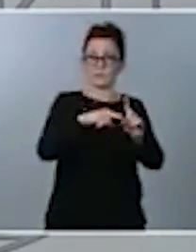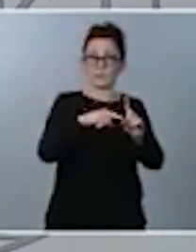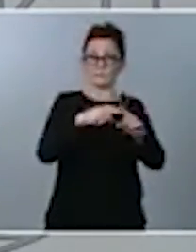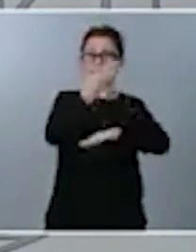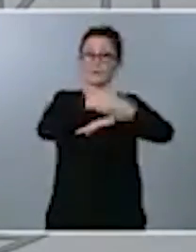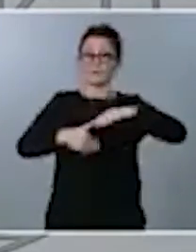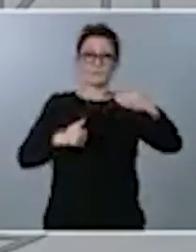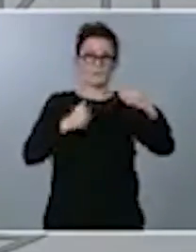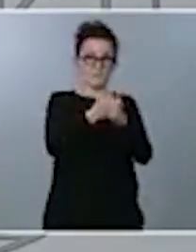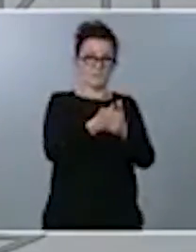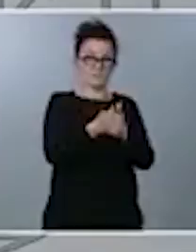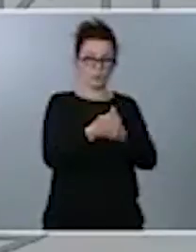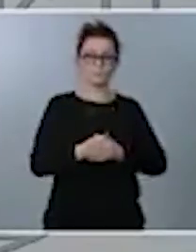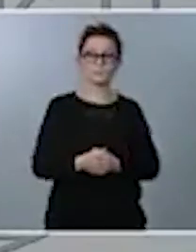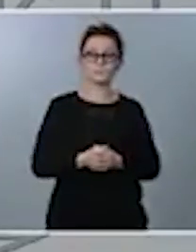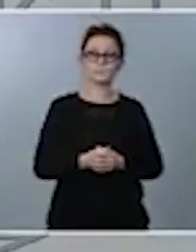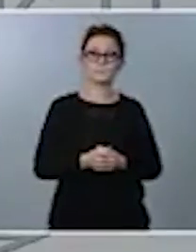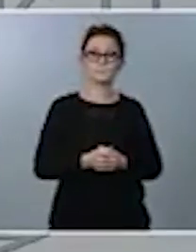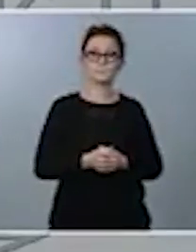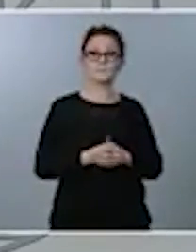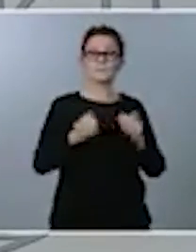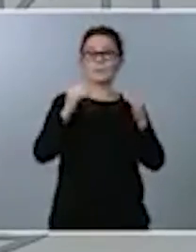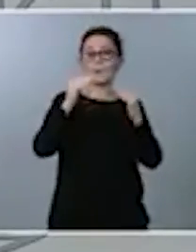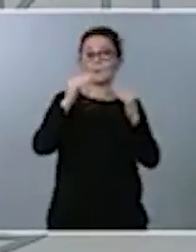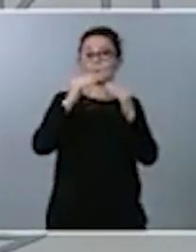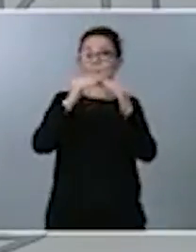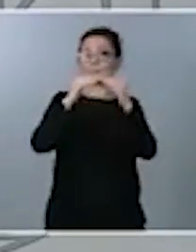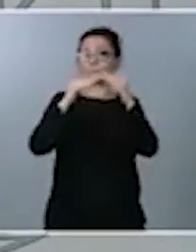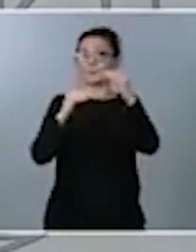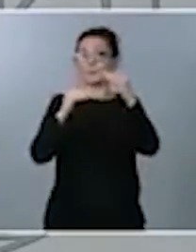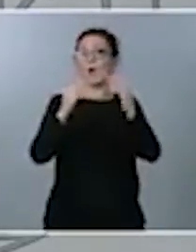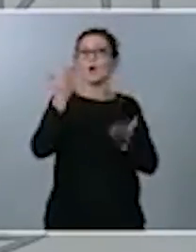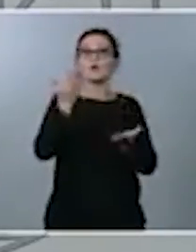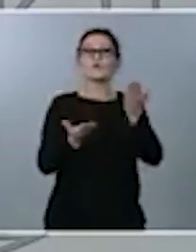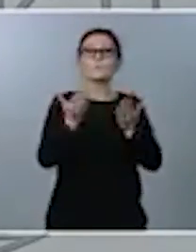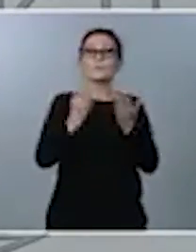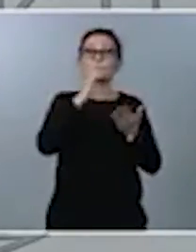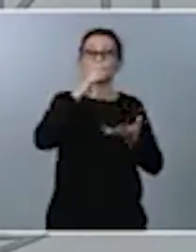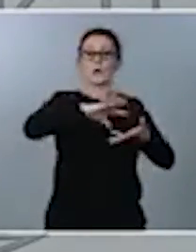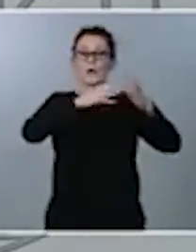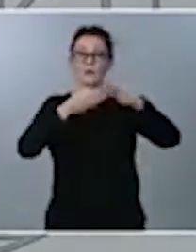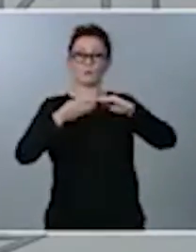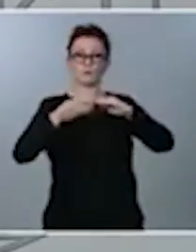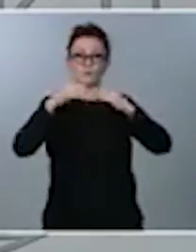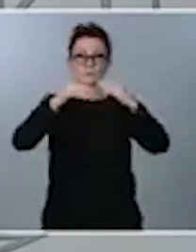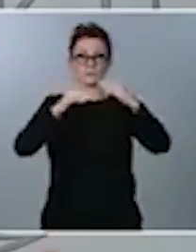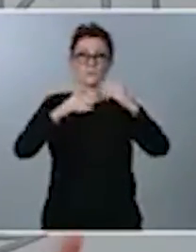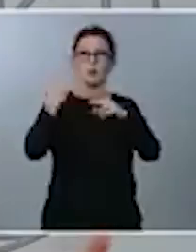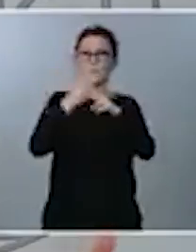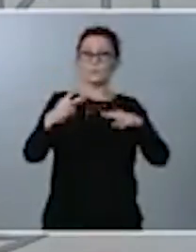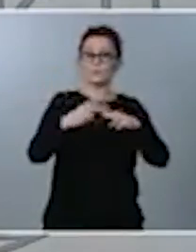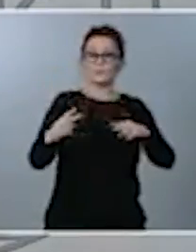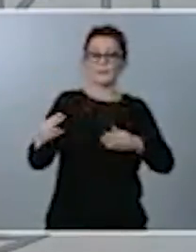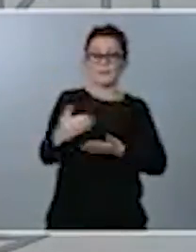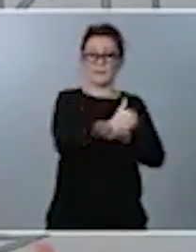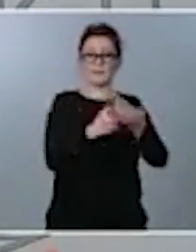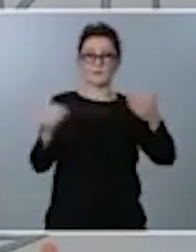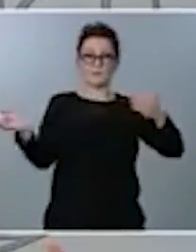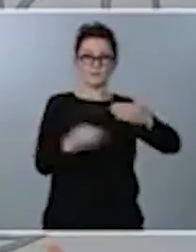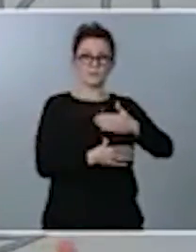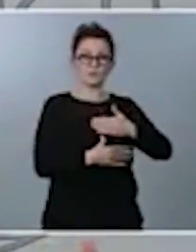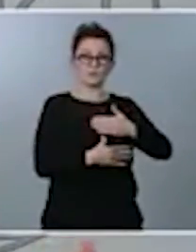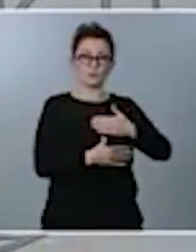Esta pequeña comparativa se debe a ajustes a la baja en la política de ingresos, que tiene, por supuesto, su